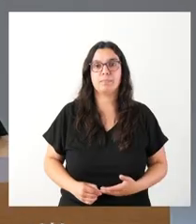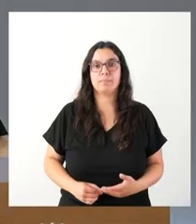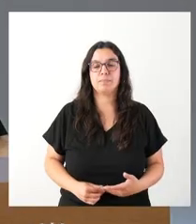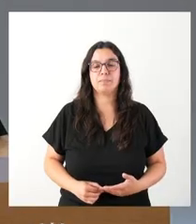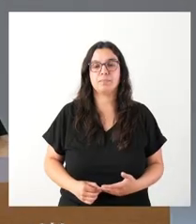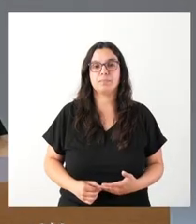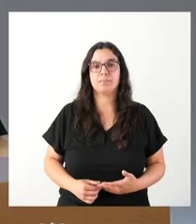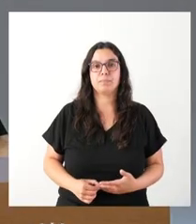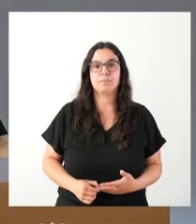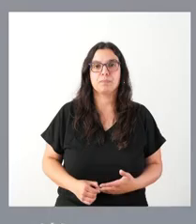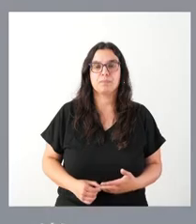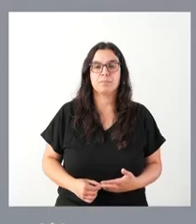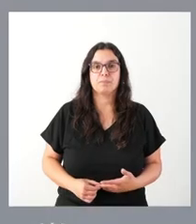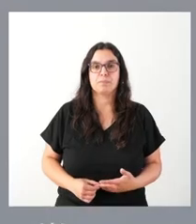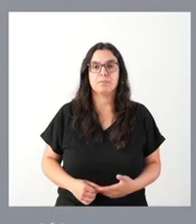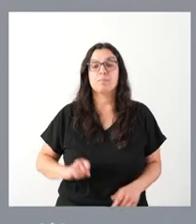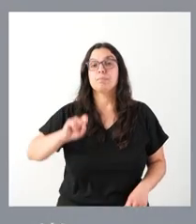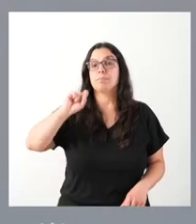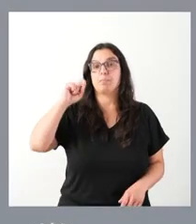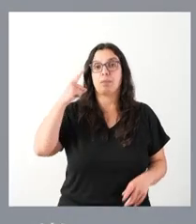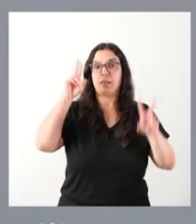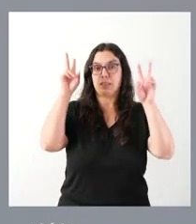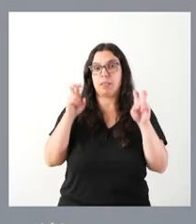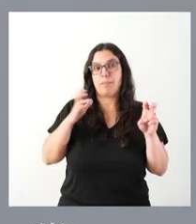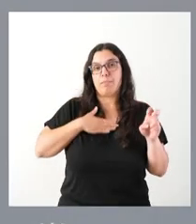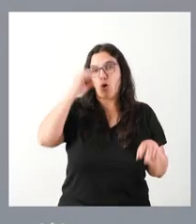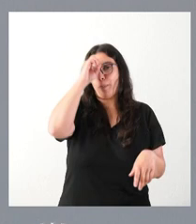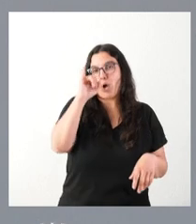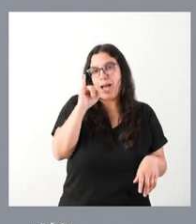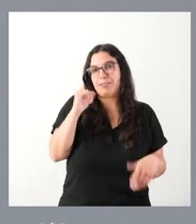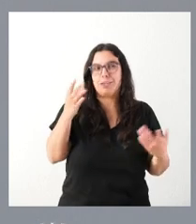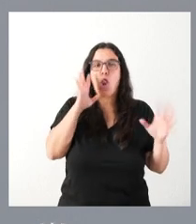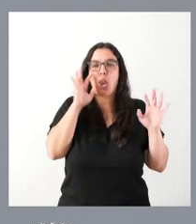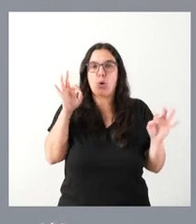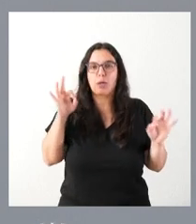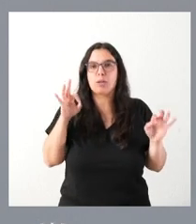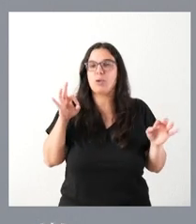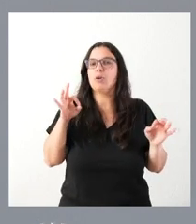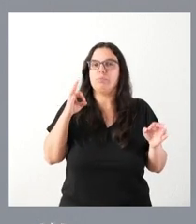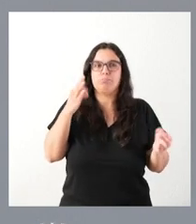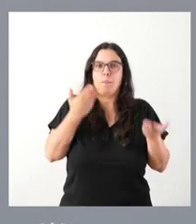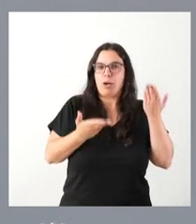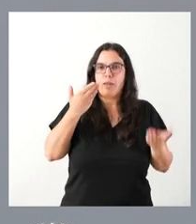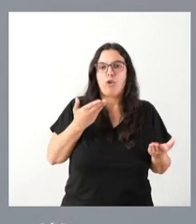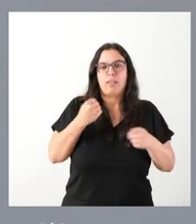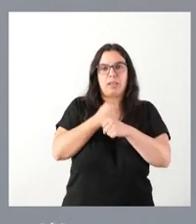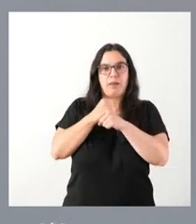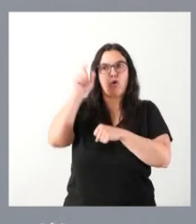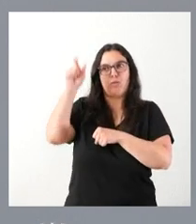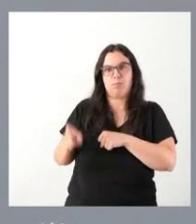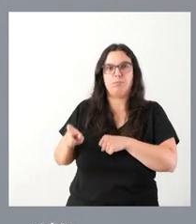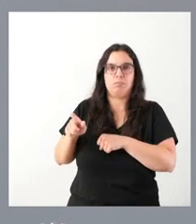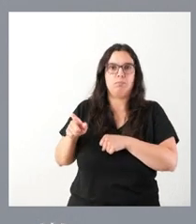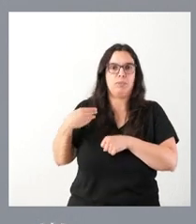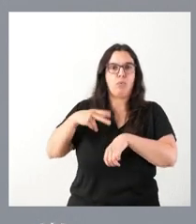Pues, la primera de las cuestiones, claro que tengo mi opinión y mi valoración sobre el trabajo de José Mazzarías. Y creo